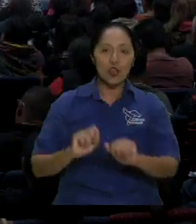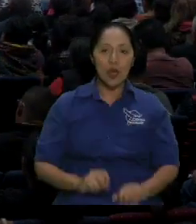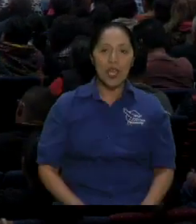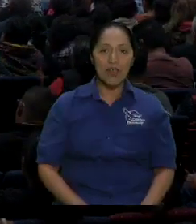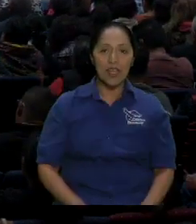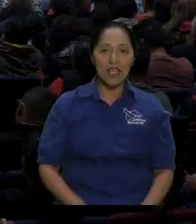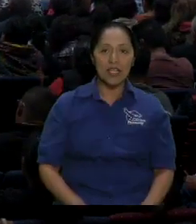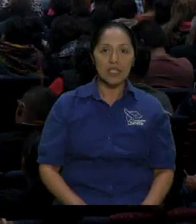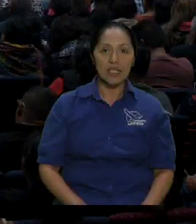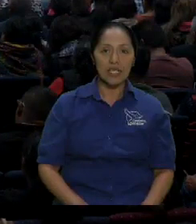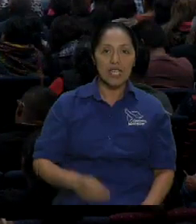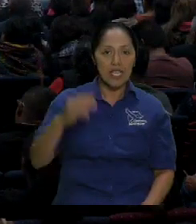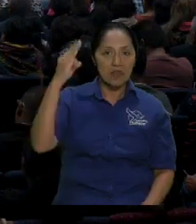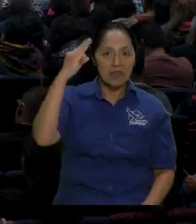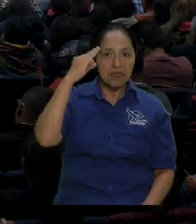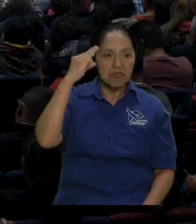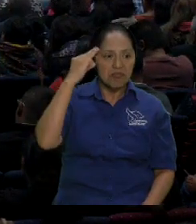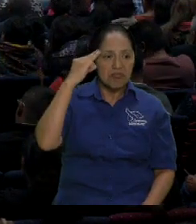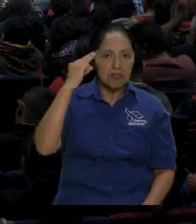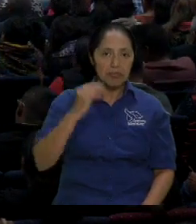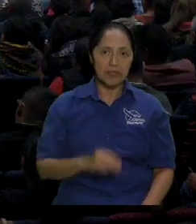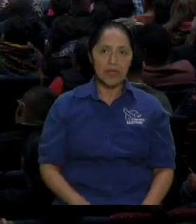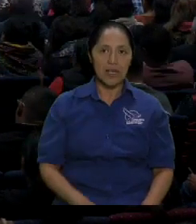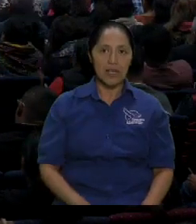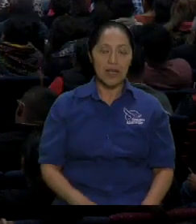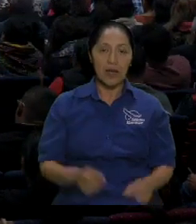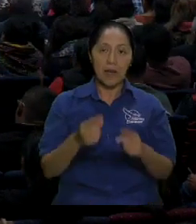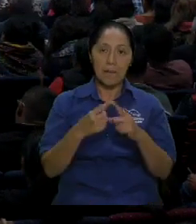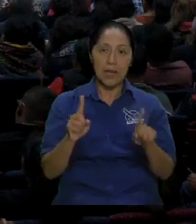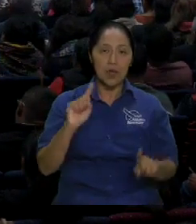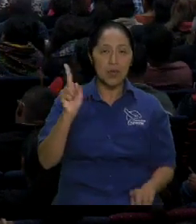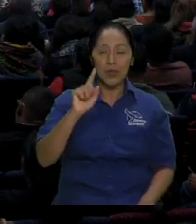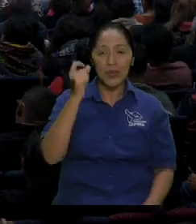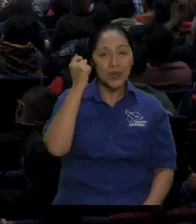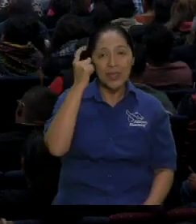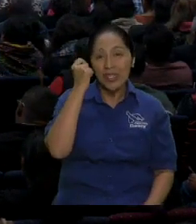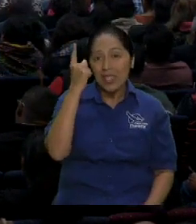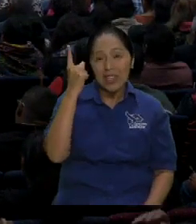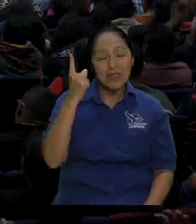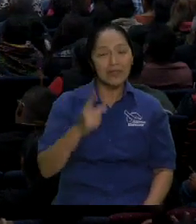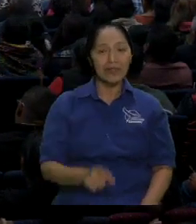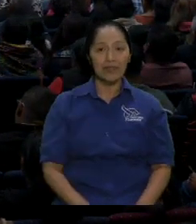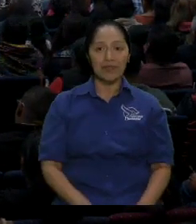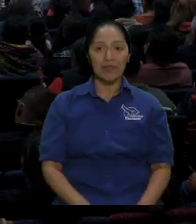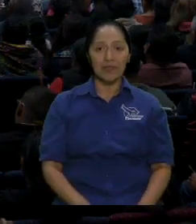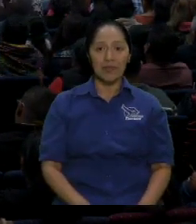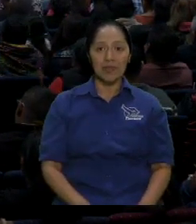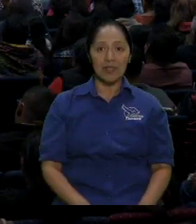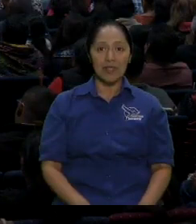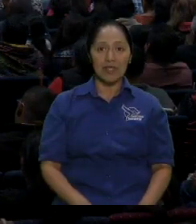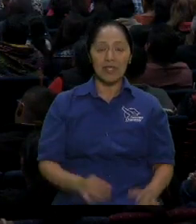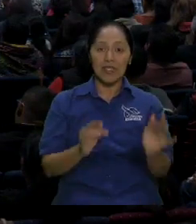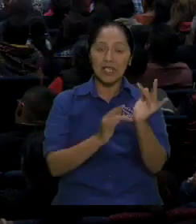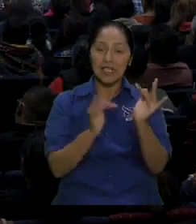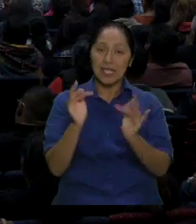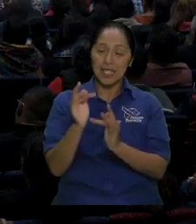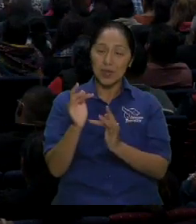al oyente? Entonces, el Señor aquí lo que está diciendo, la primera parte, no solo de pan vivirá el hombre,